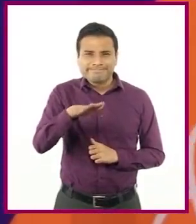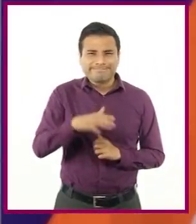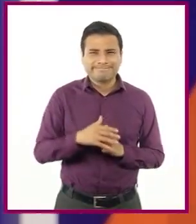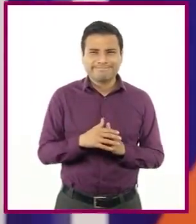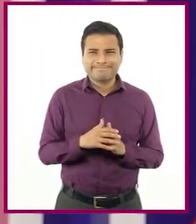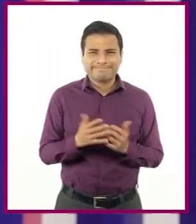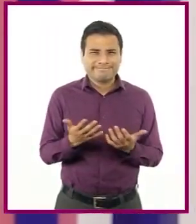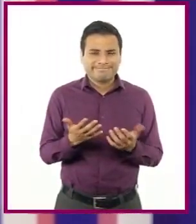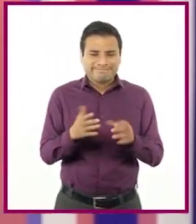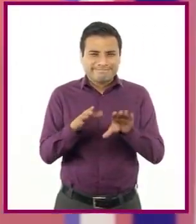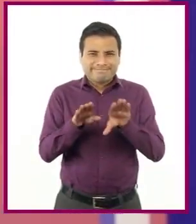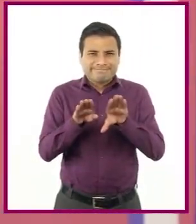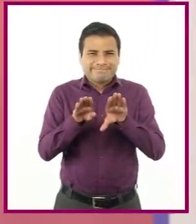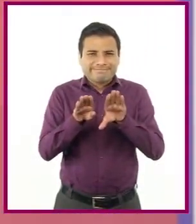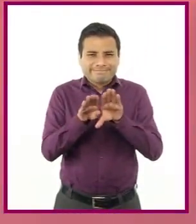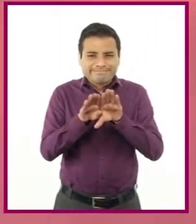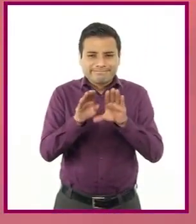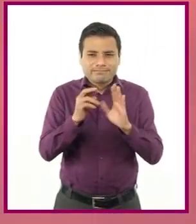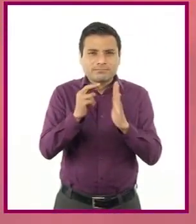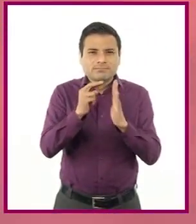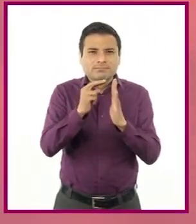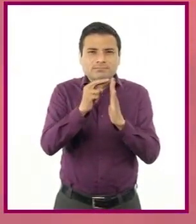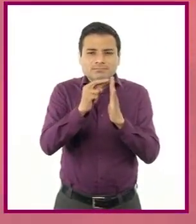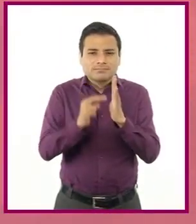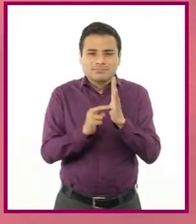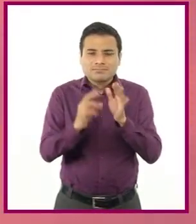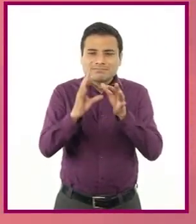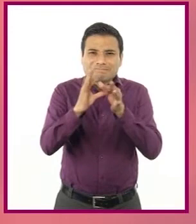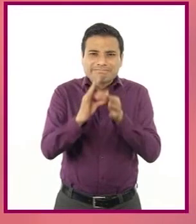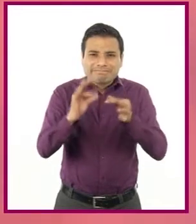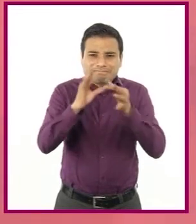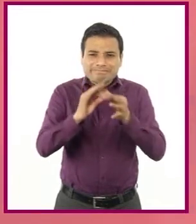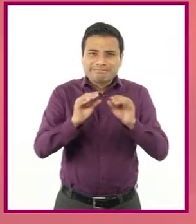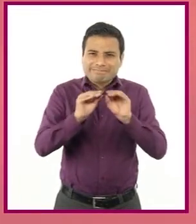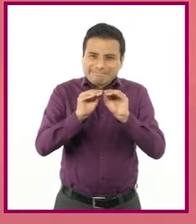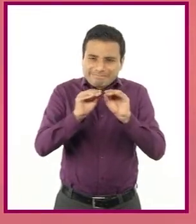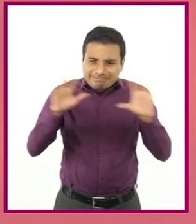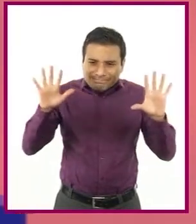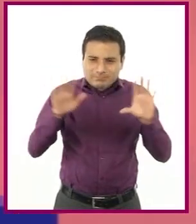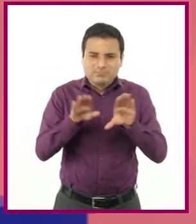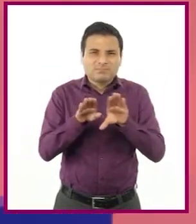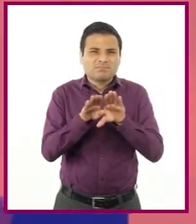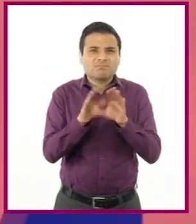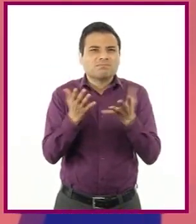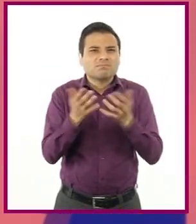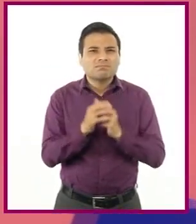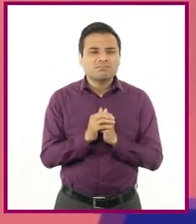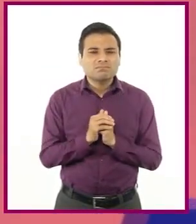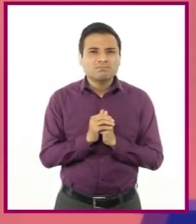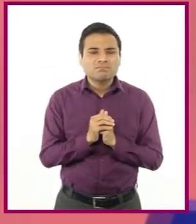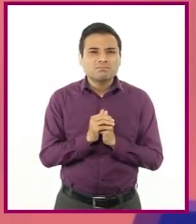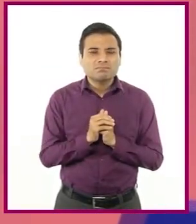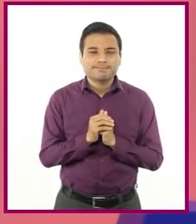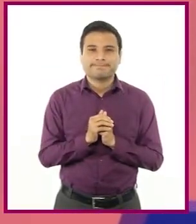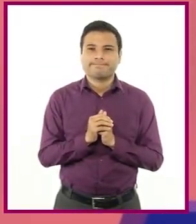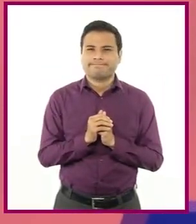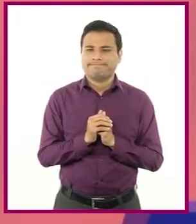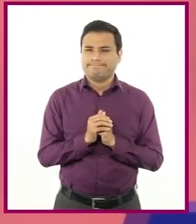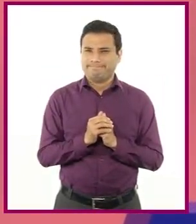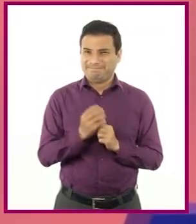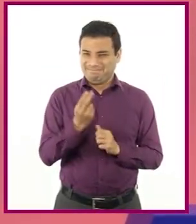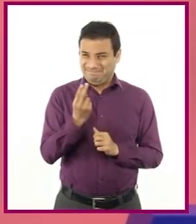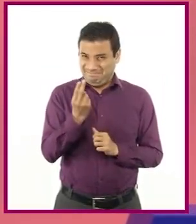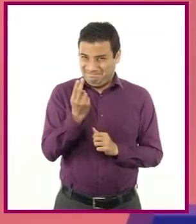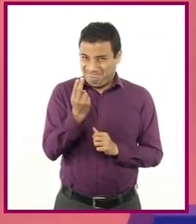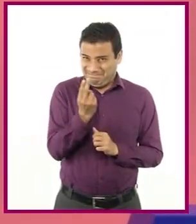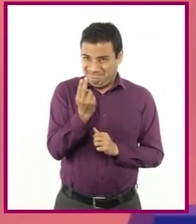cómo se logra que las reglas digan lo necesario y queden claras para todos? ¿Tiene algo que ver